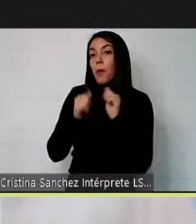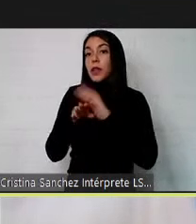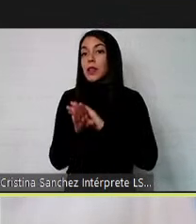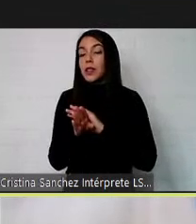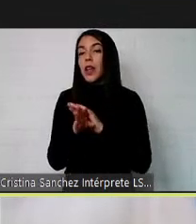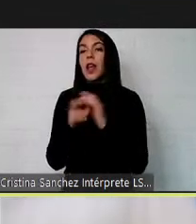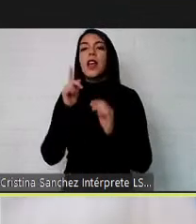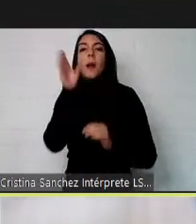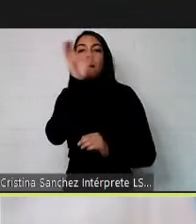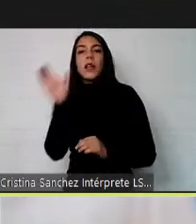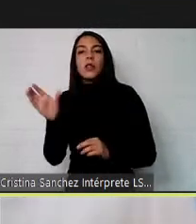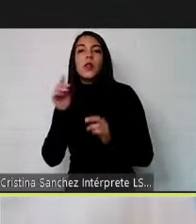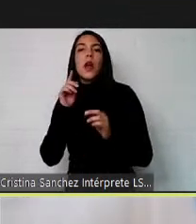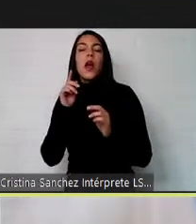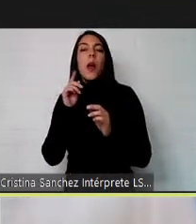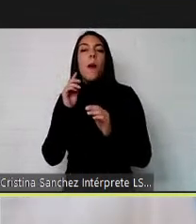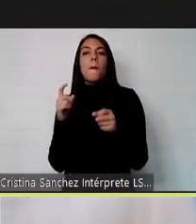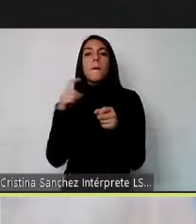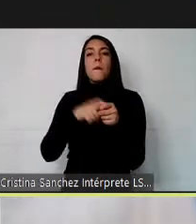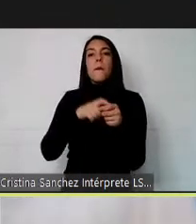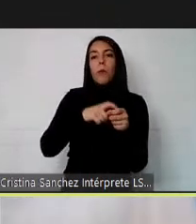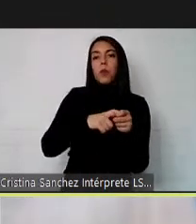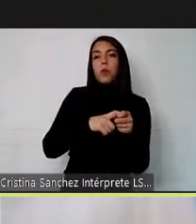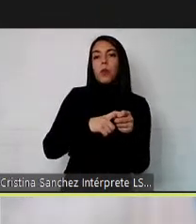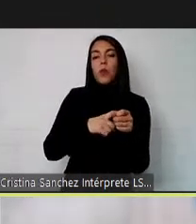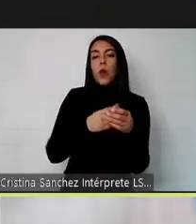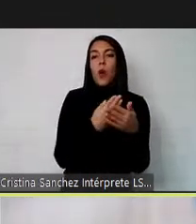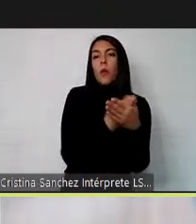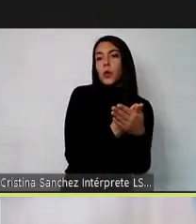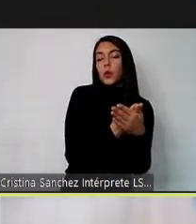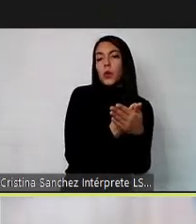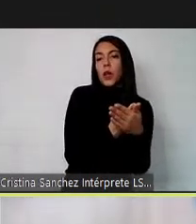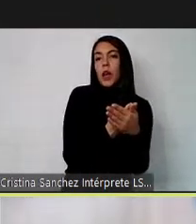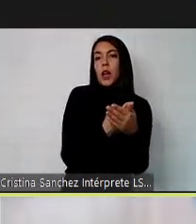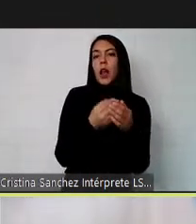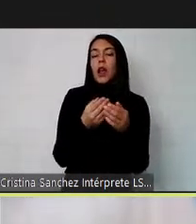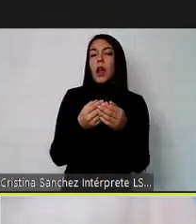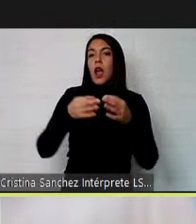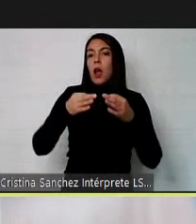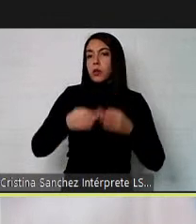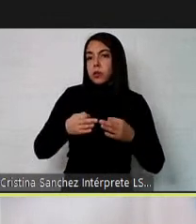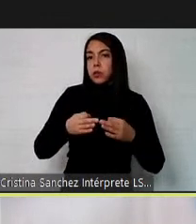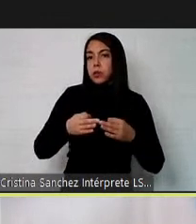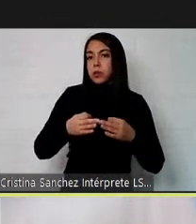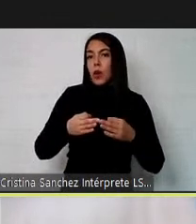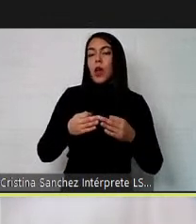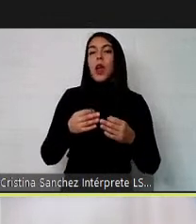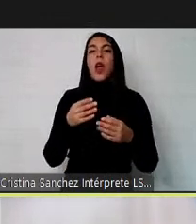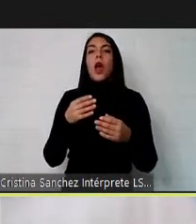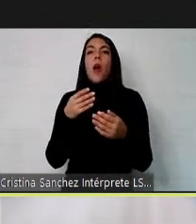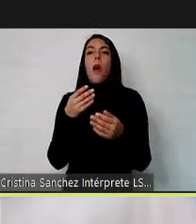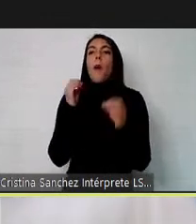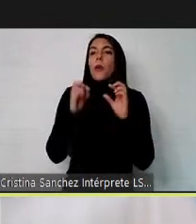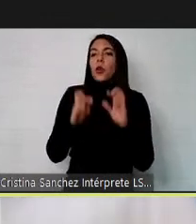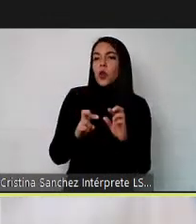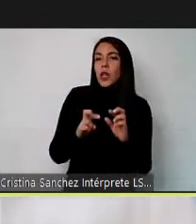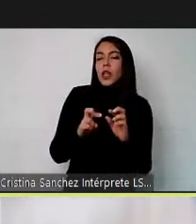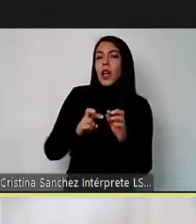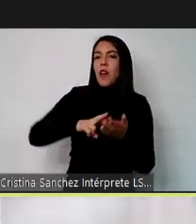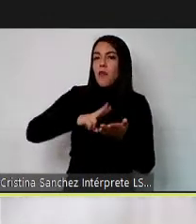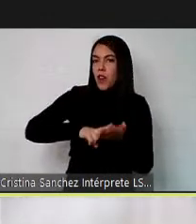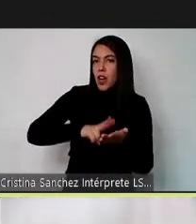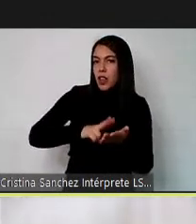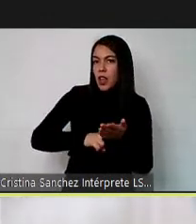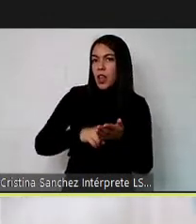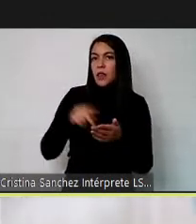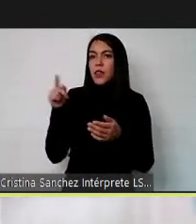oportunidad de postular oportuna y asertivamente las personas tienen una oportunidad real de quedar en esas postulaciones